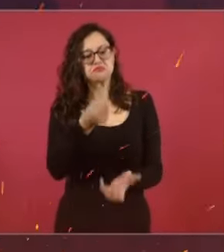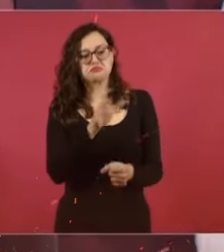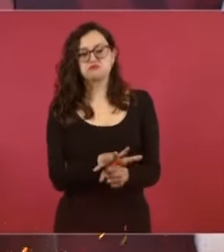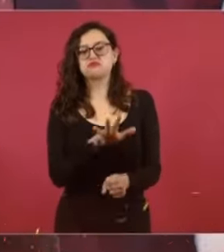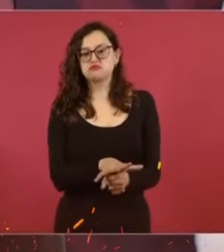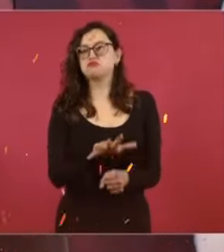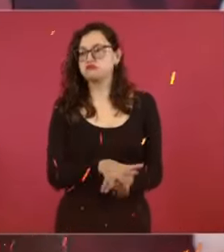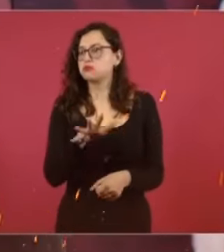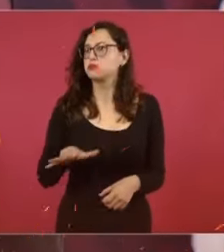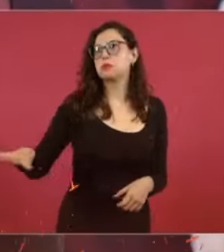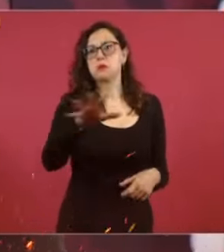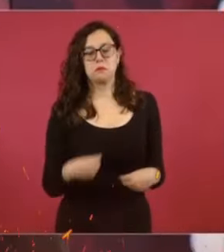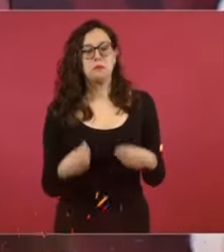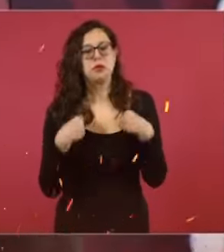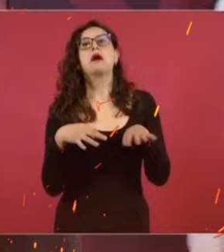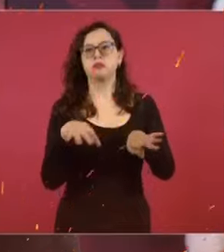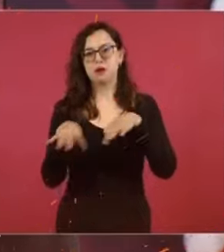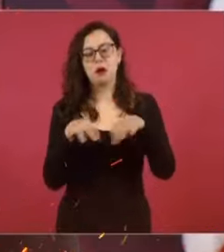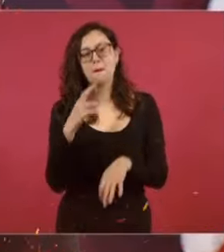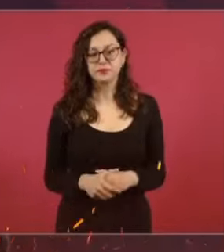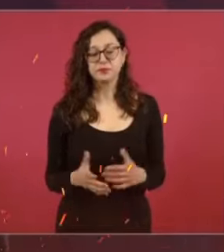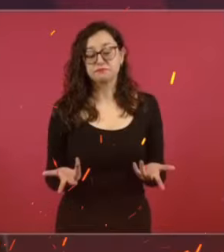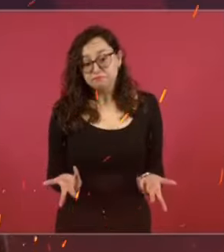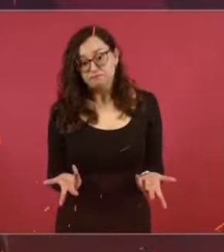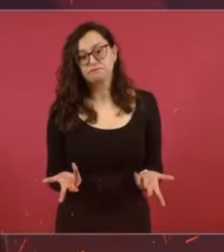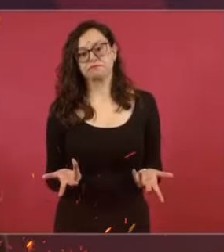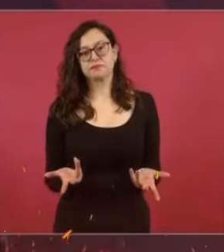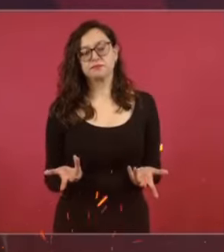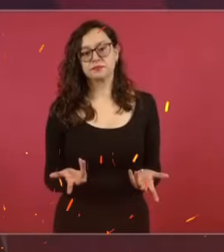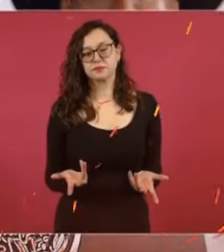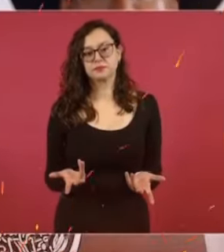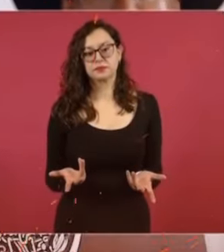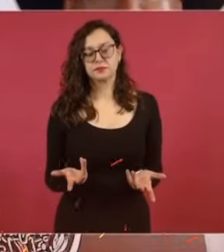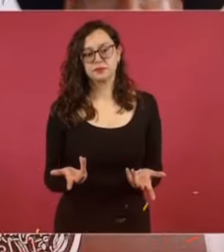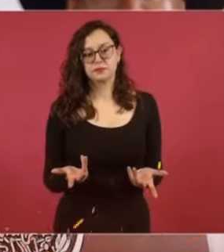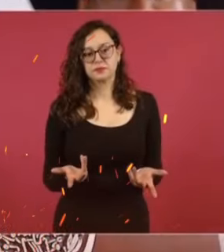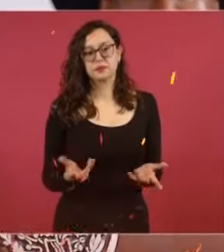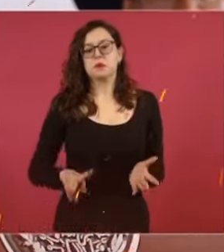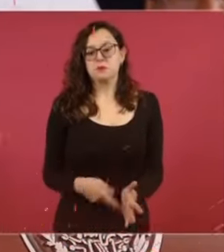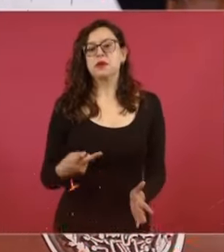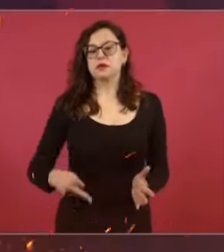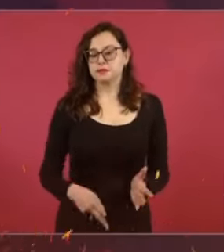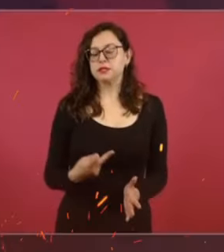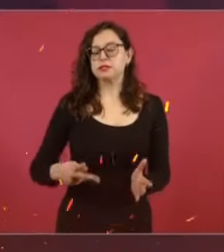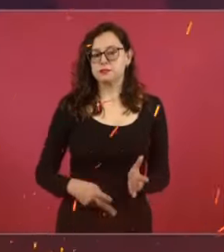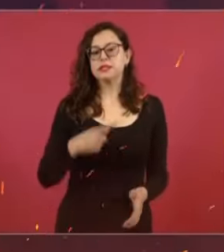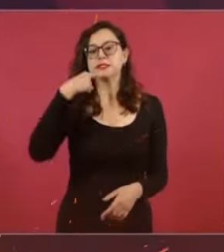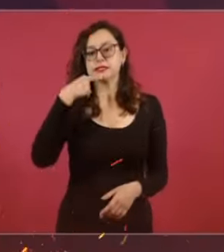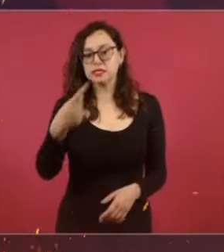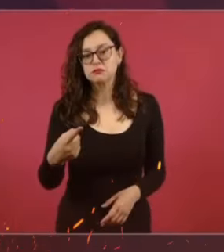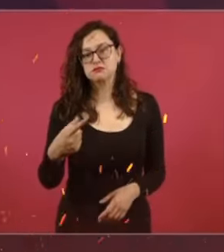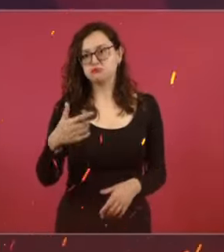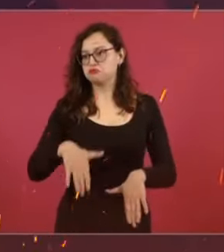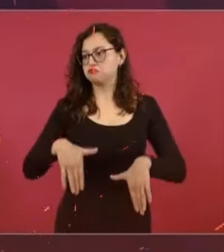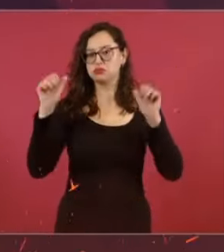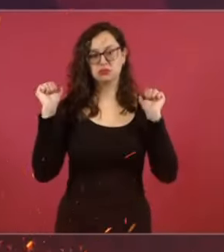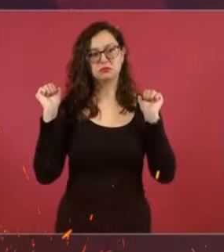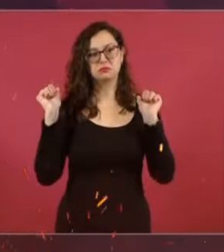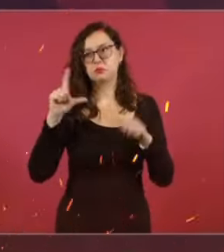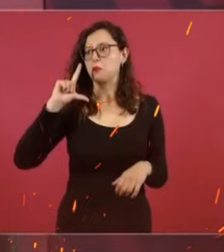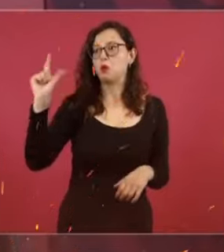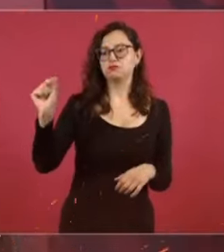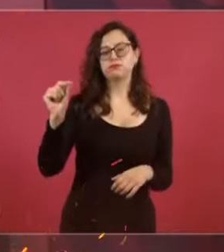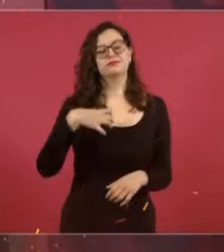y las condiciones de trabajo de la mayoría de los mexicanos. Y como he venido repitiendo, me voy muy contento también